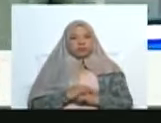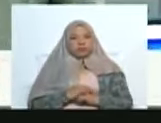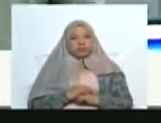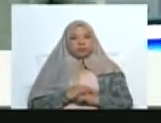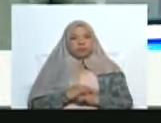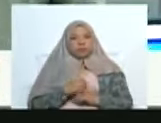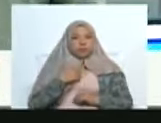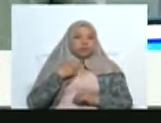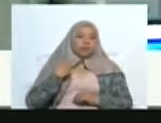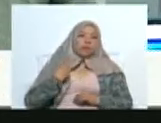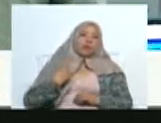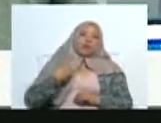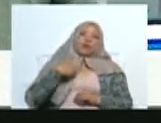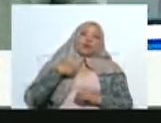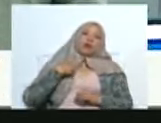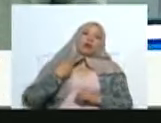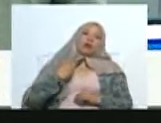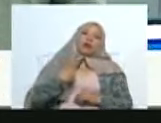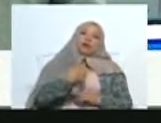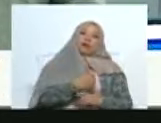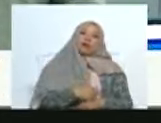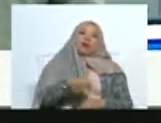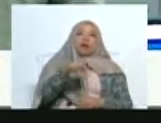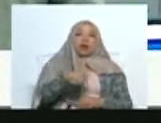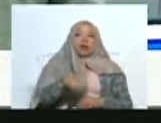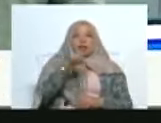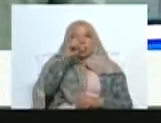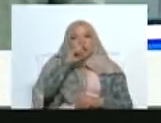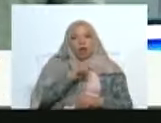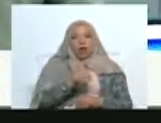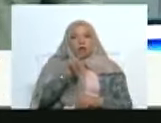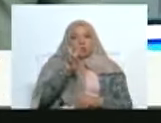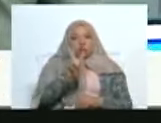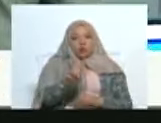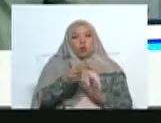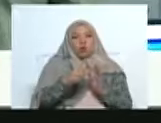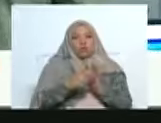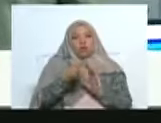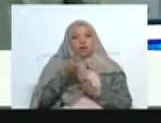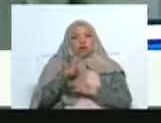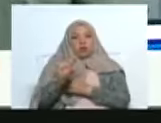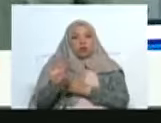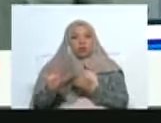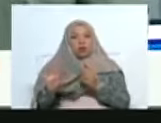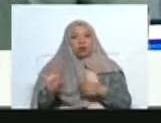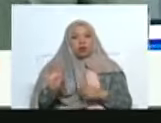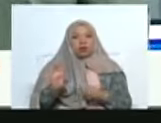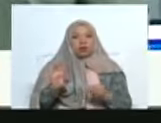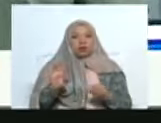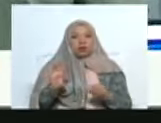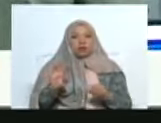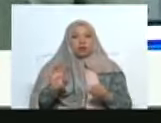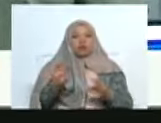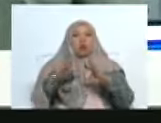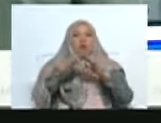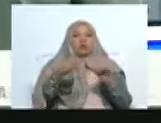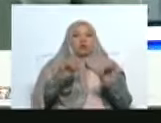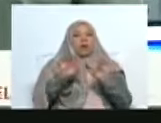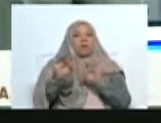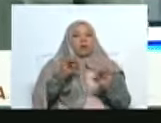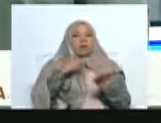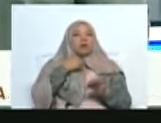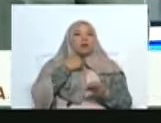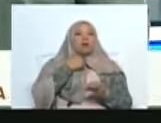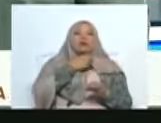año 2024 le hemos desarticulado cuatro conspiraciones, todas, todas, preparadas desde